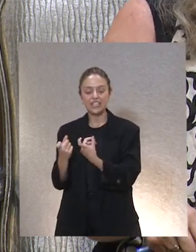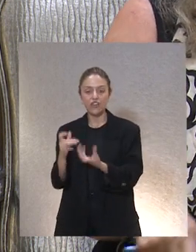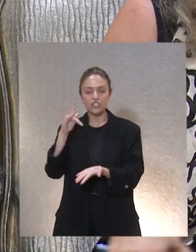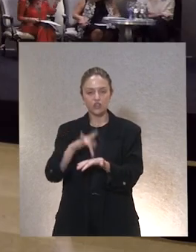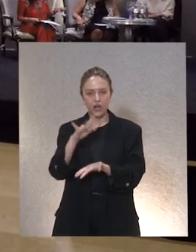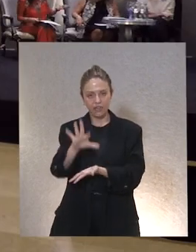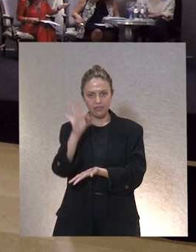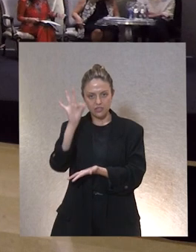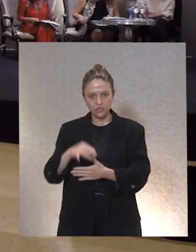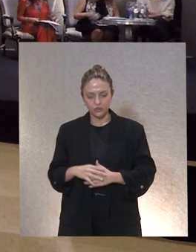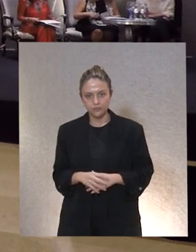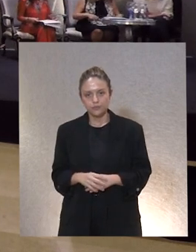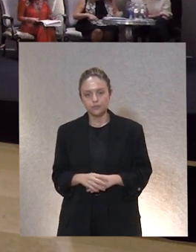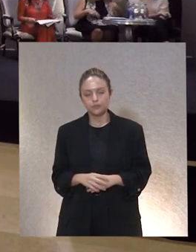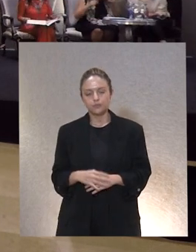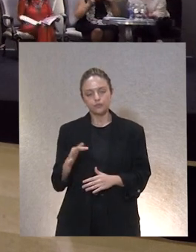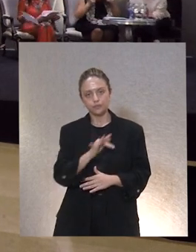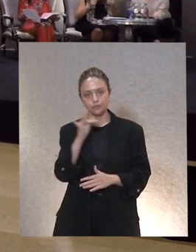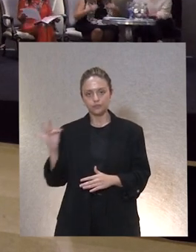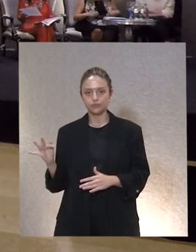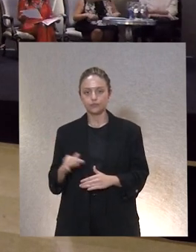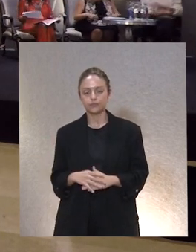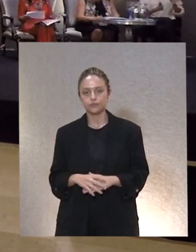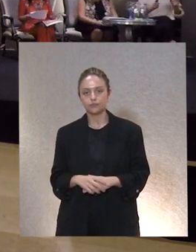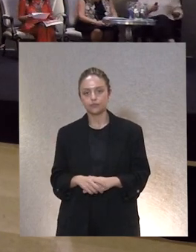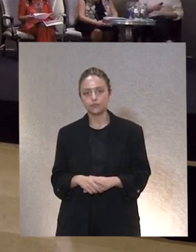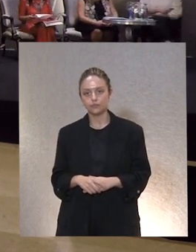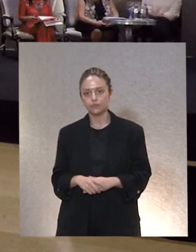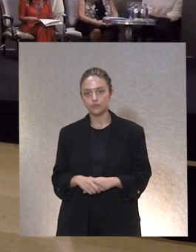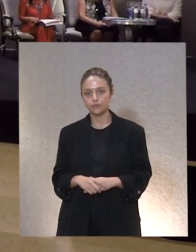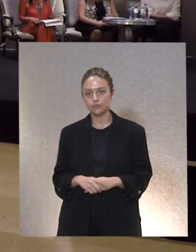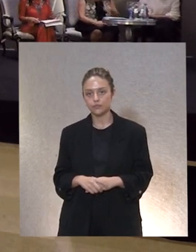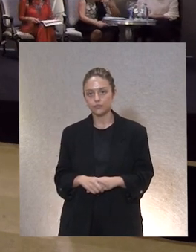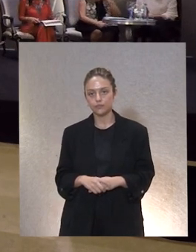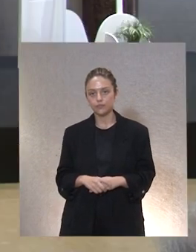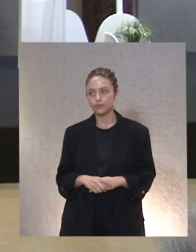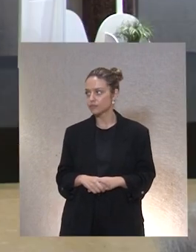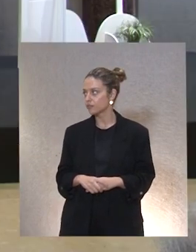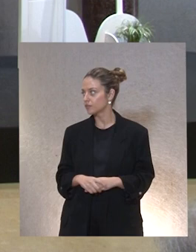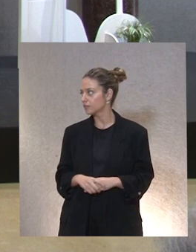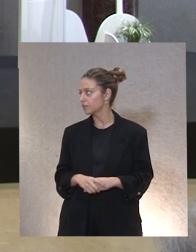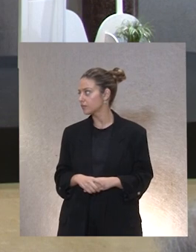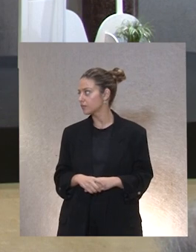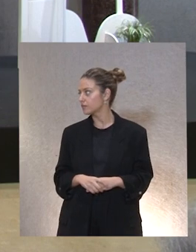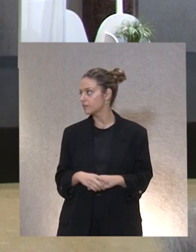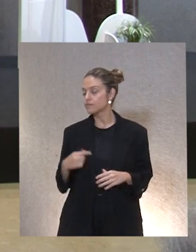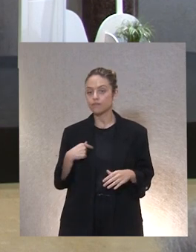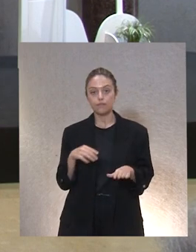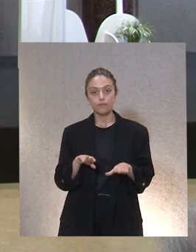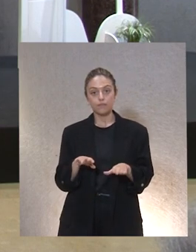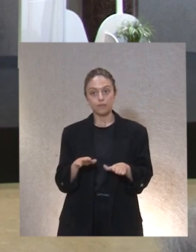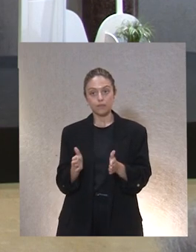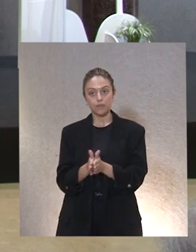decisiones. Gloria, tu palabra. Tomando así un poquito la metáfora de la mesa anterior,